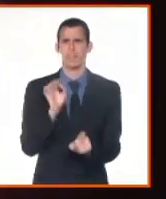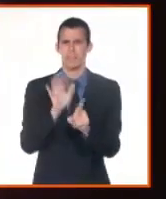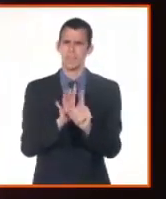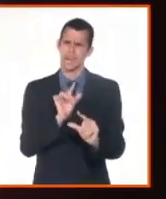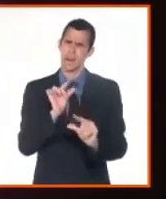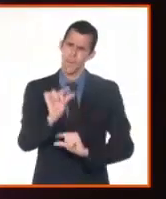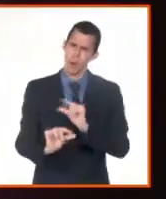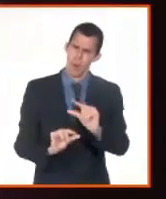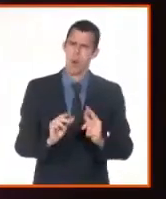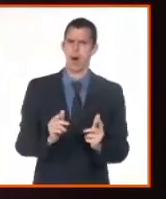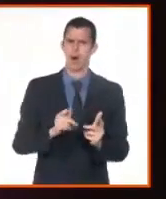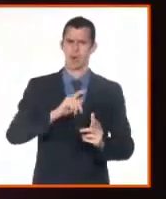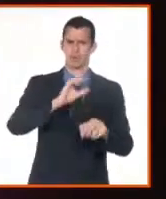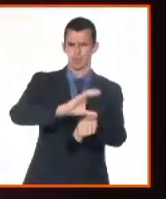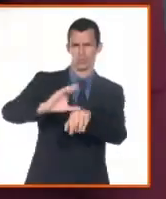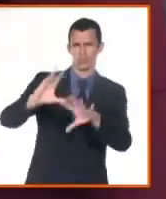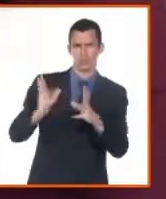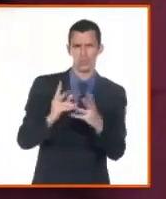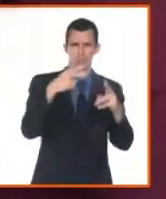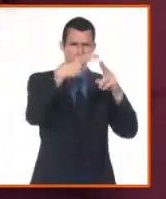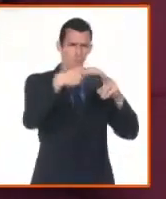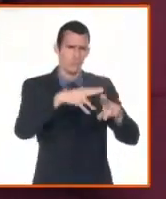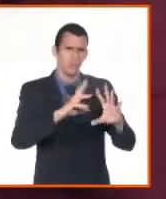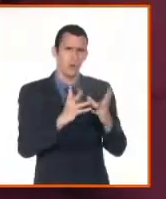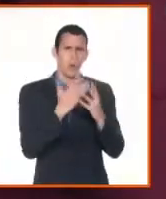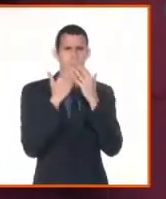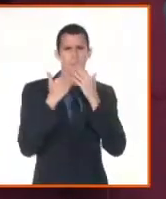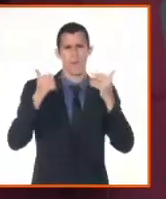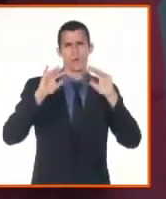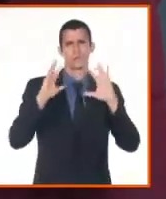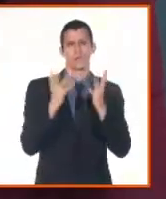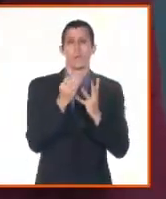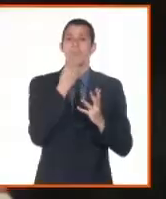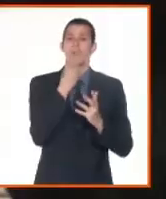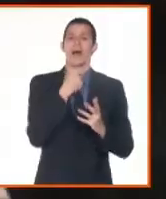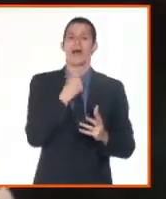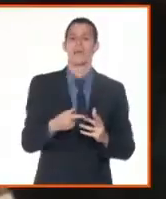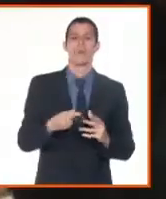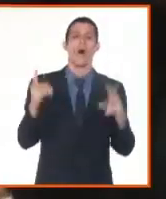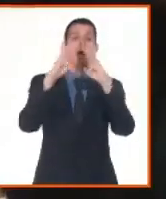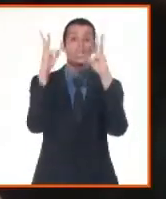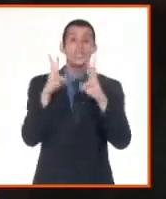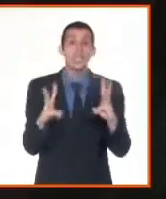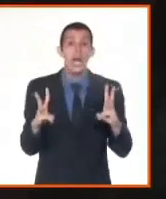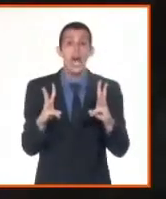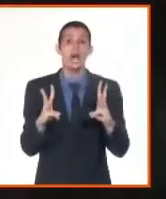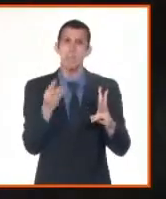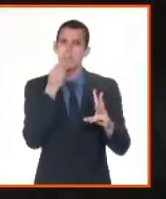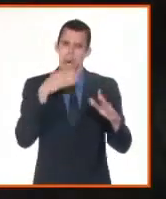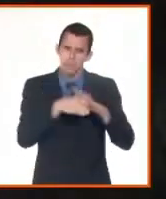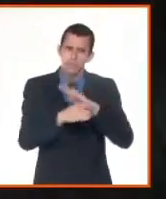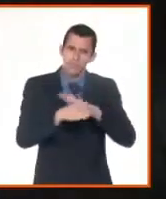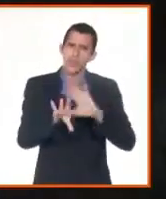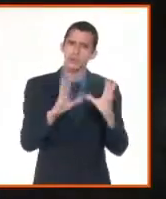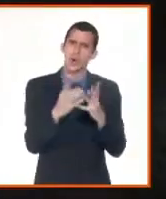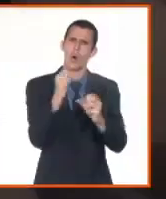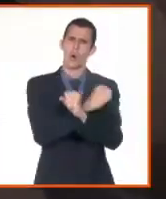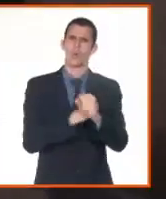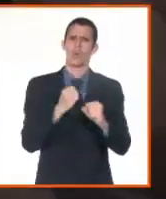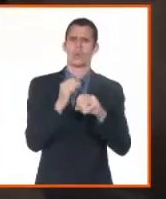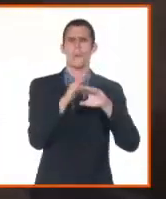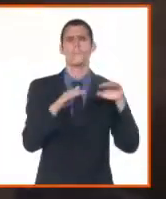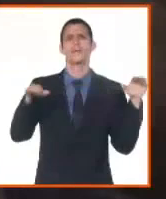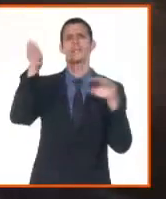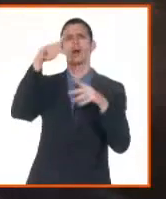oportunidad que ahora permite la atención a mayor cantidad de usuarios por la vía online a través del sitio web del Ministerio de Justicia